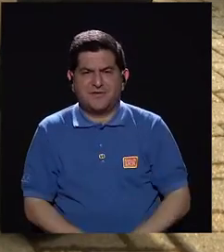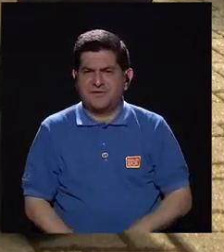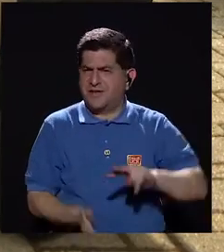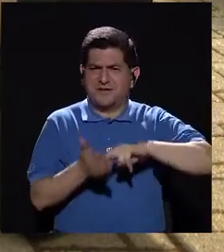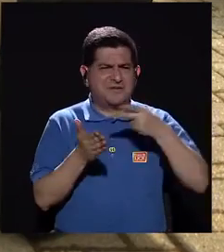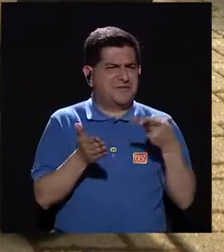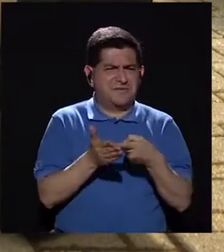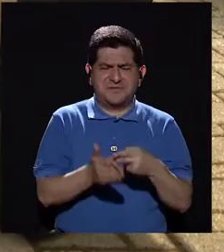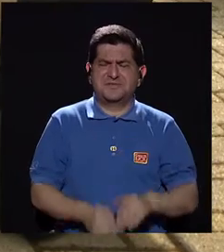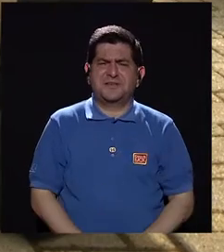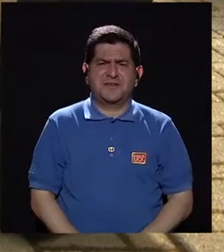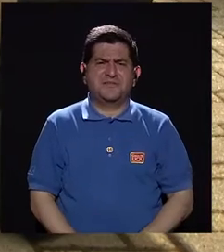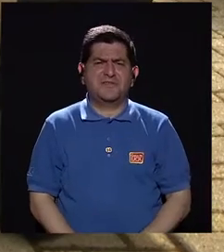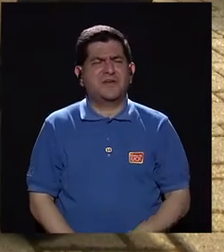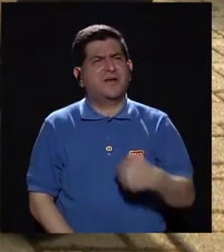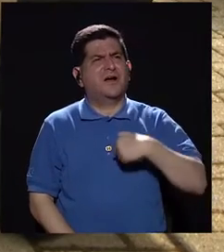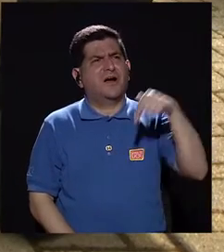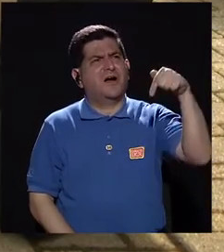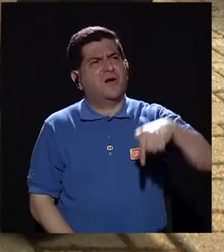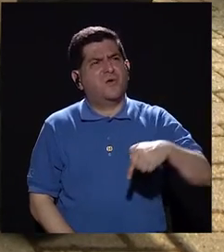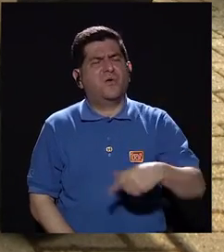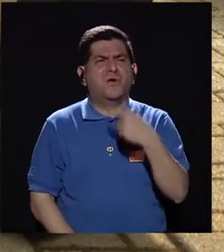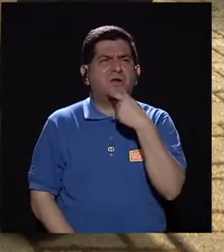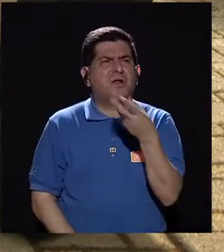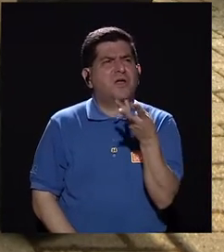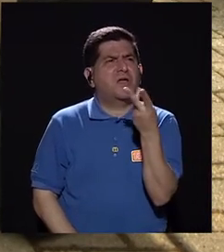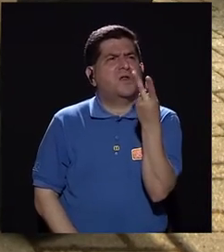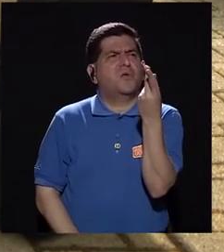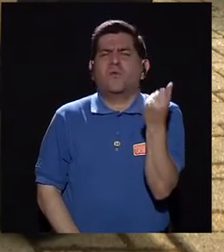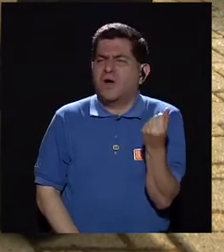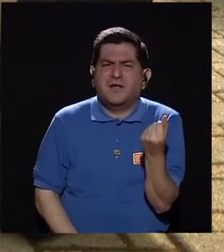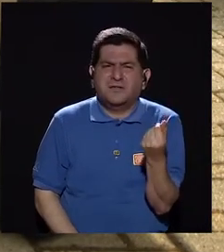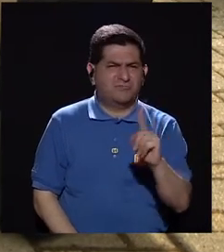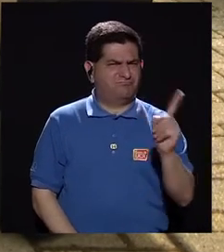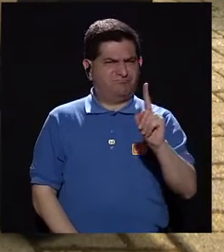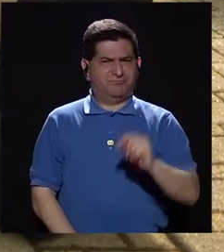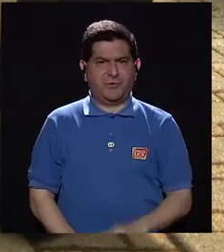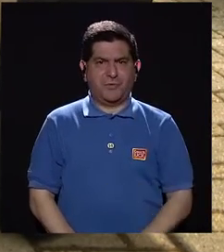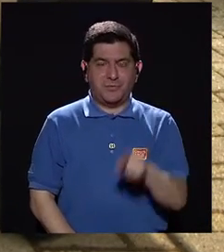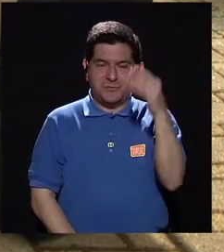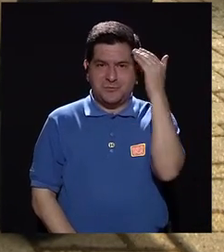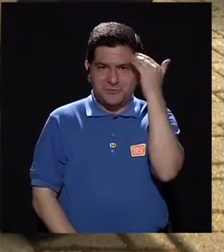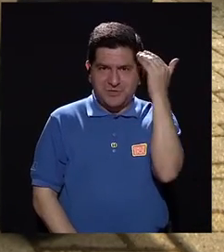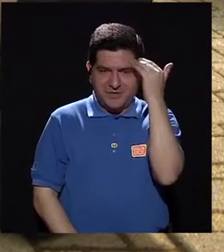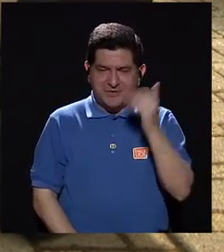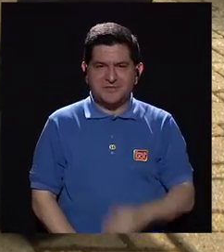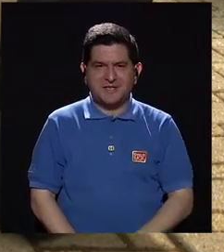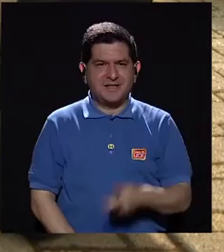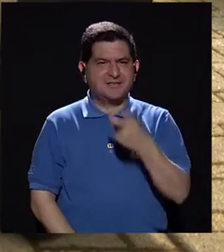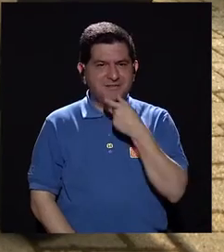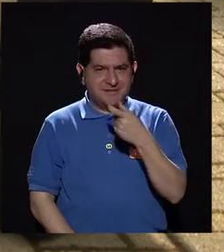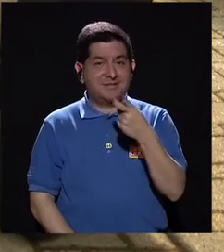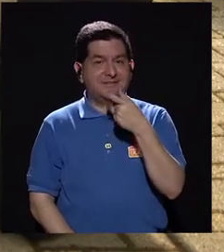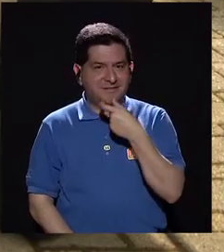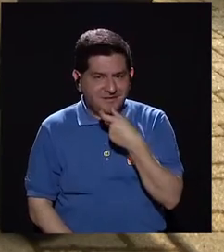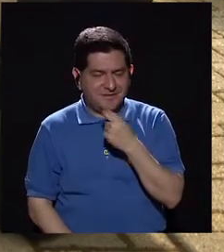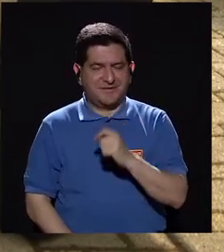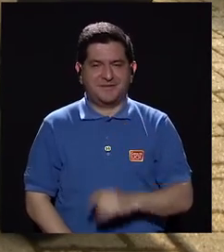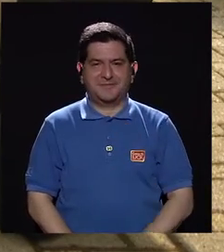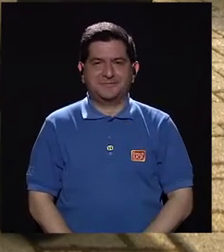Y no es que usted va a contar cuánto me he reído hoy, cuántas risas hice, una, dos, tres, cuatro, cinco. Sino estar consciente de cuánto ríe usted.